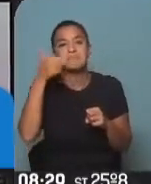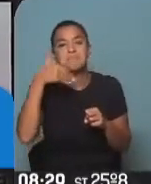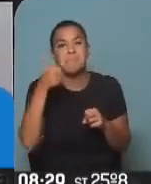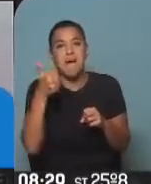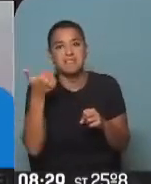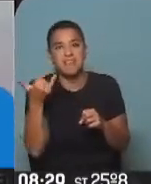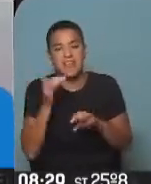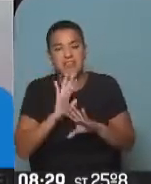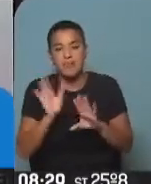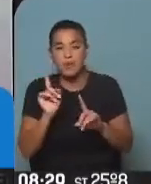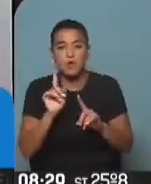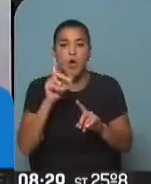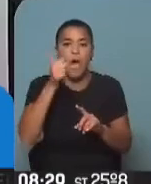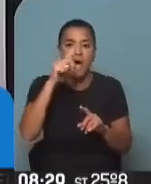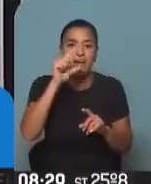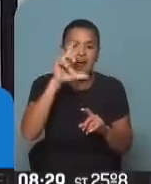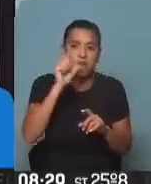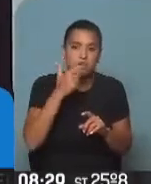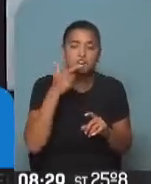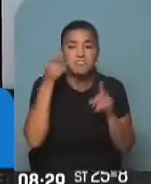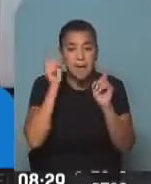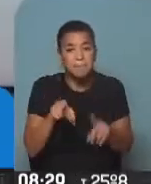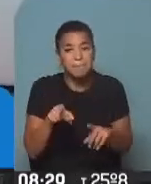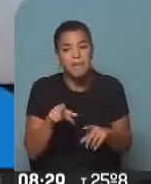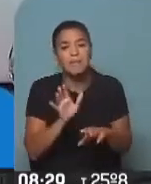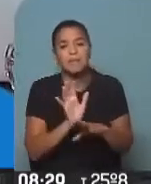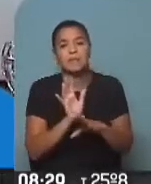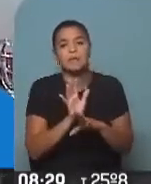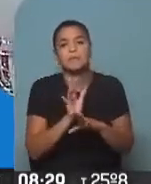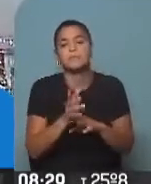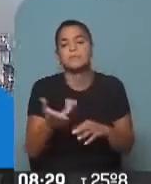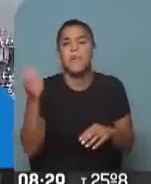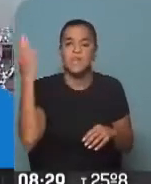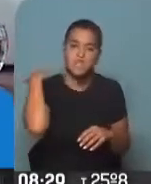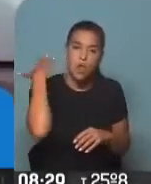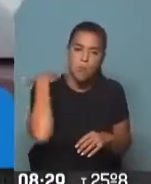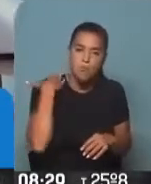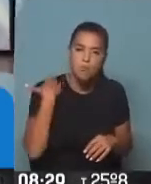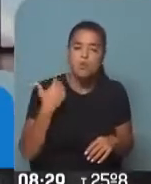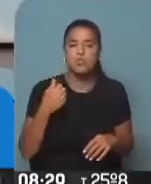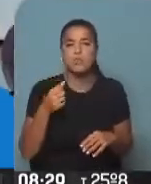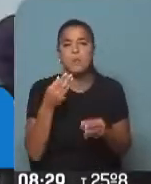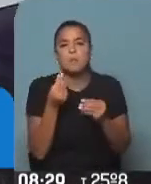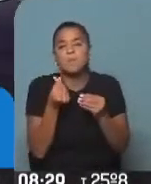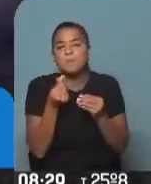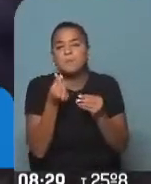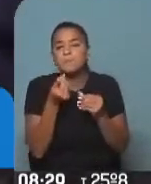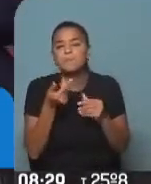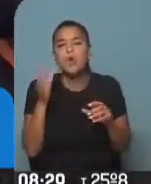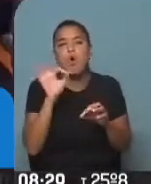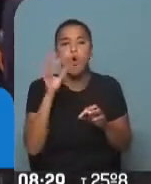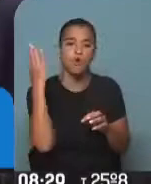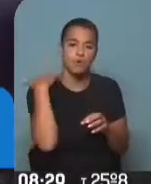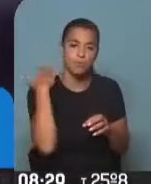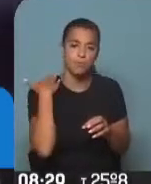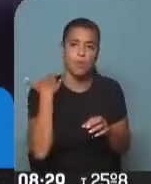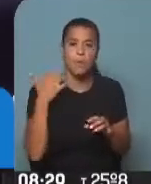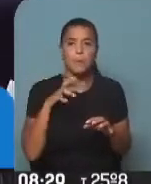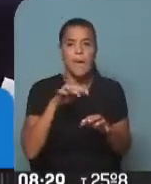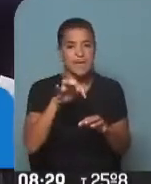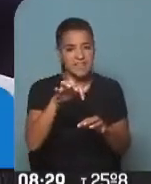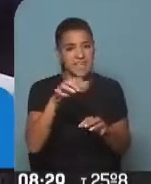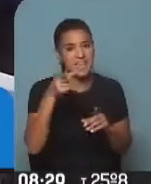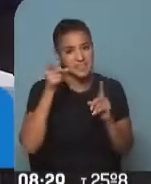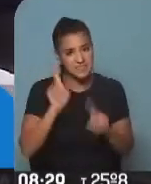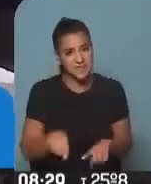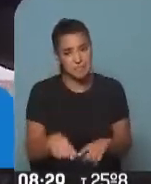por los ácaros, los pólenes, sino también producir cuadros, neumonías por hipersensibilidad, o neumonías bacterianas